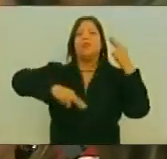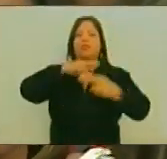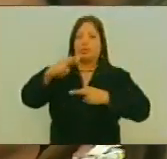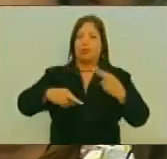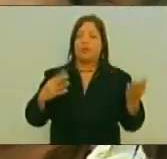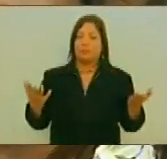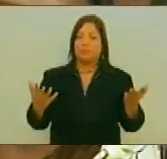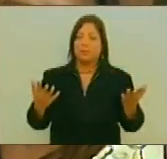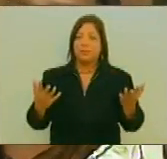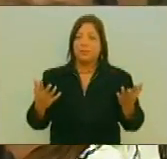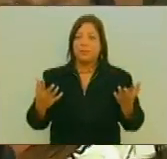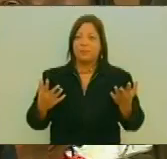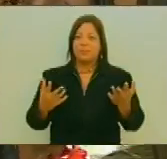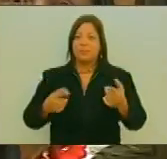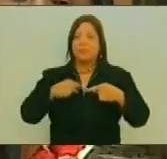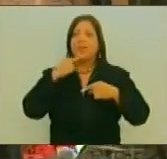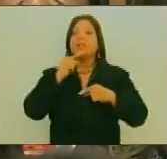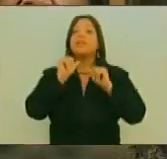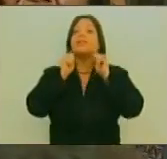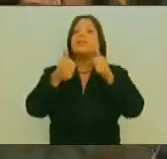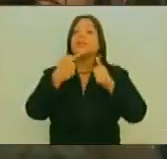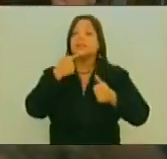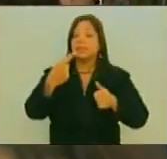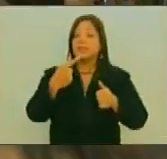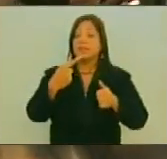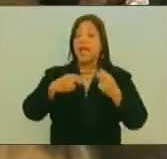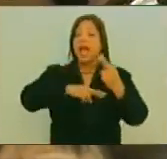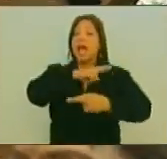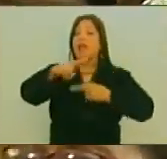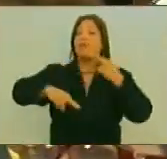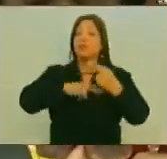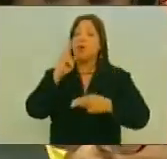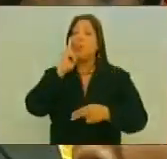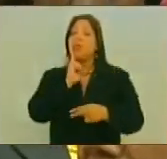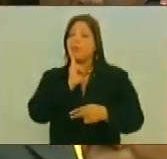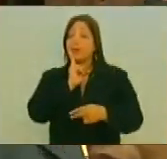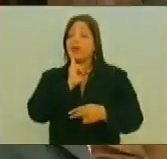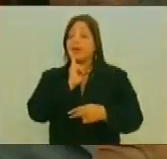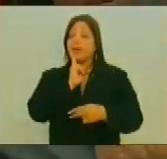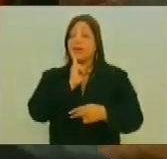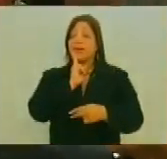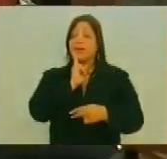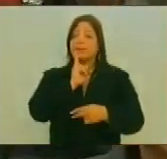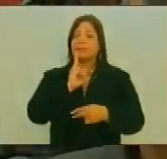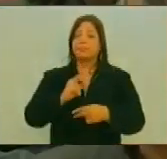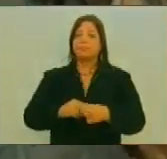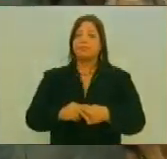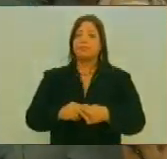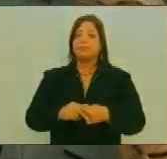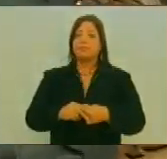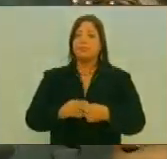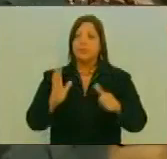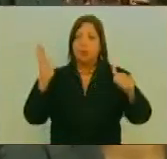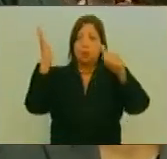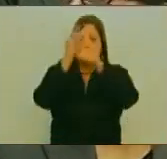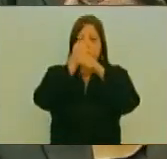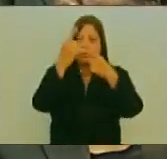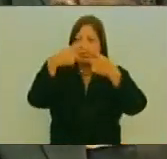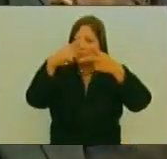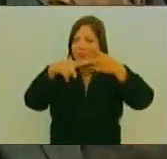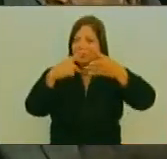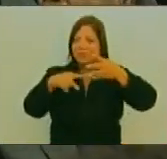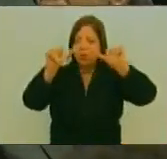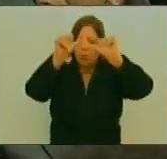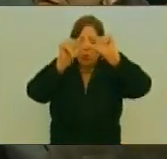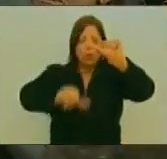Y Lo Intenté Decir Desde El Comienzo La Revolución Bolivariana Con Todos Los Logros Que